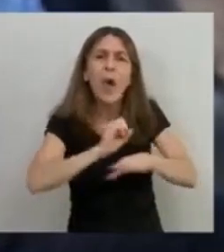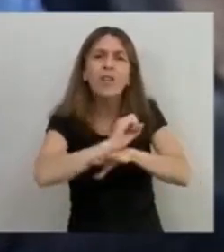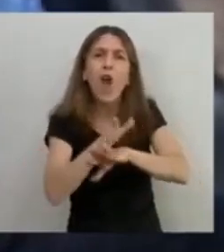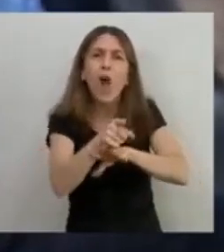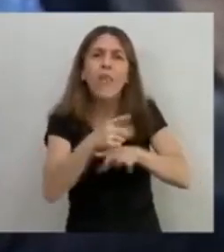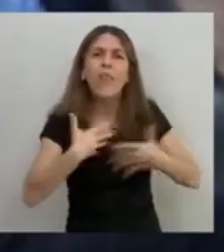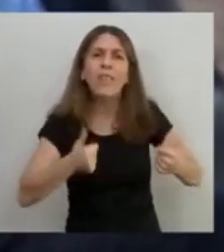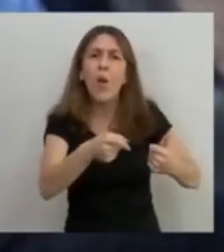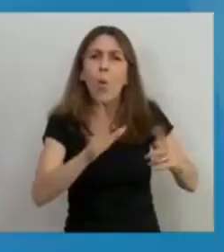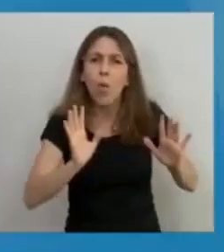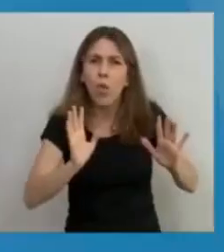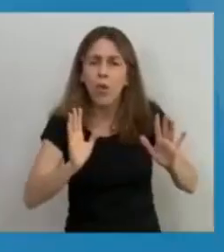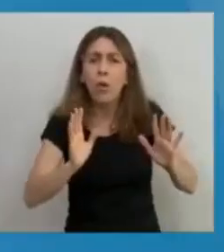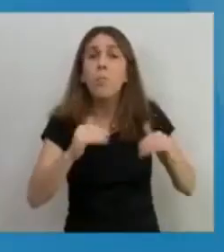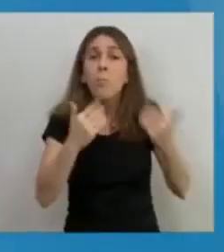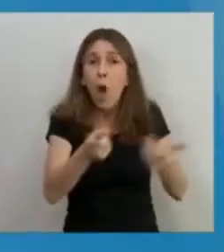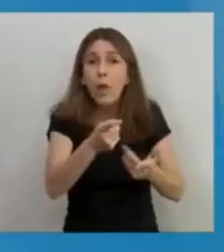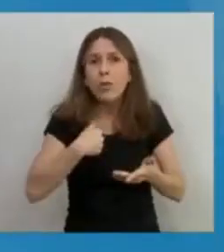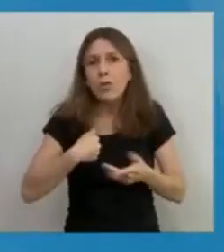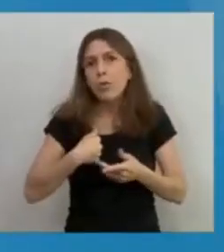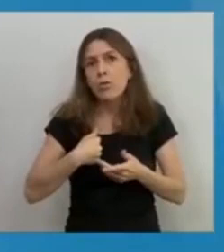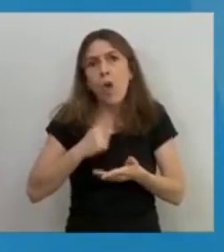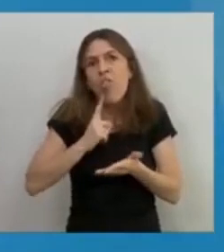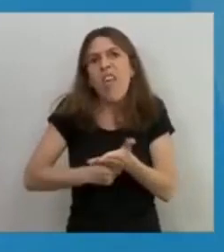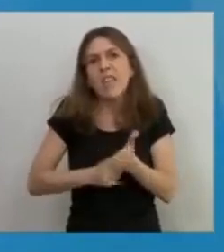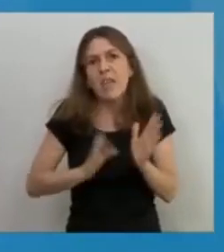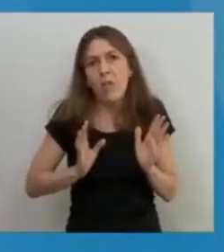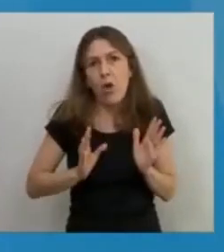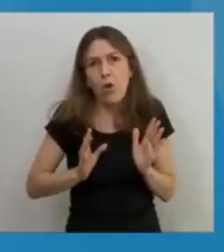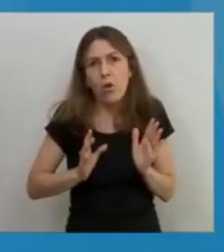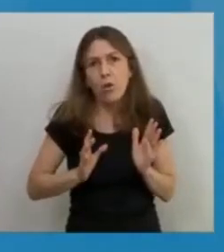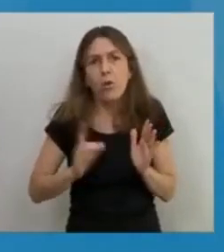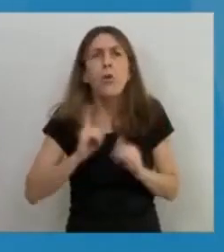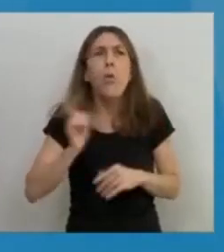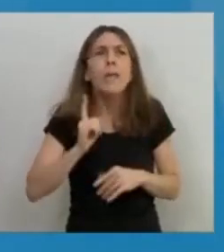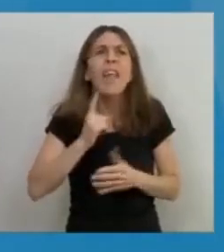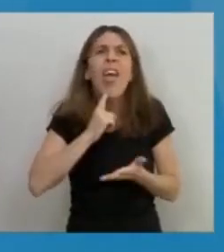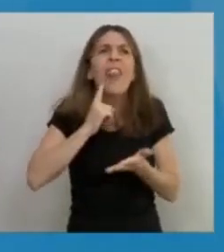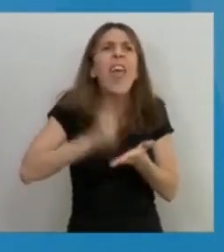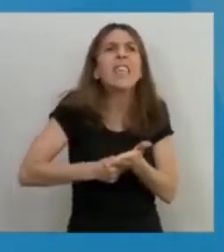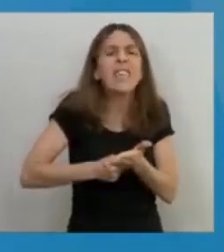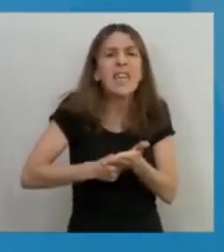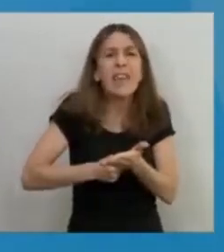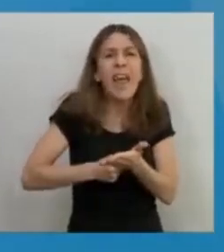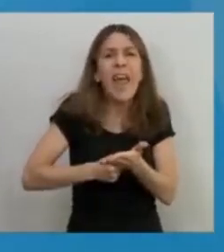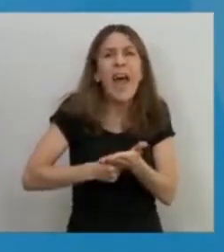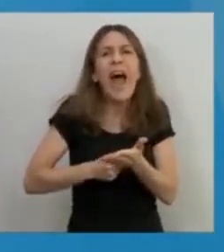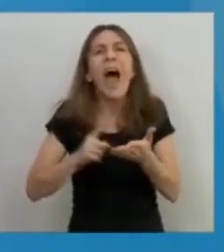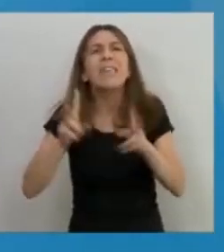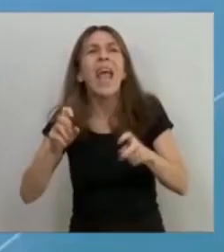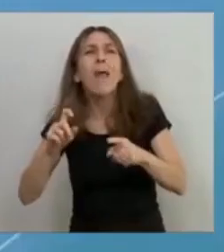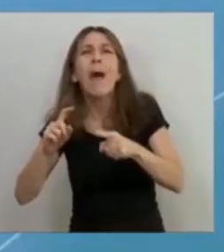impulsa en las decisiones que tomo. Que no son decisiones ni de política